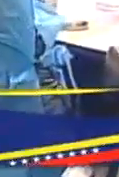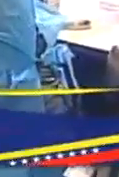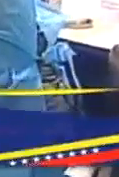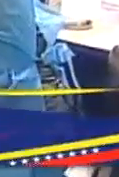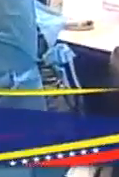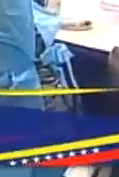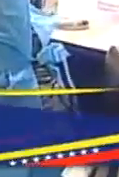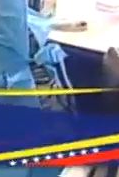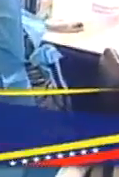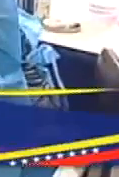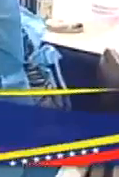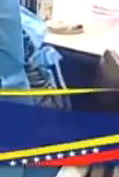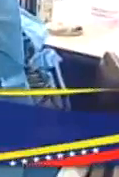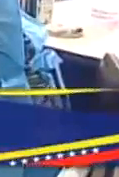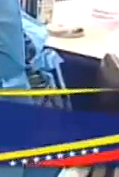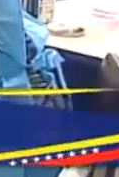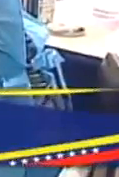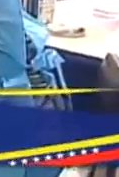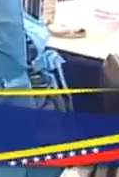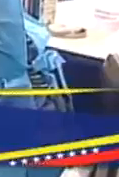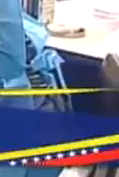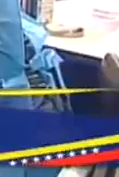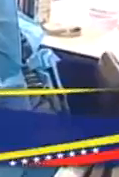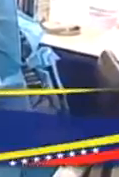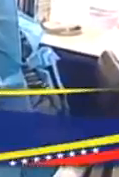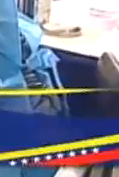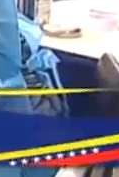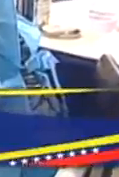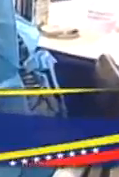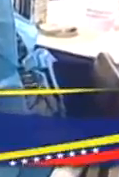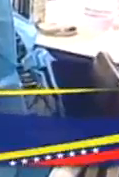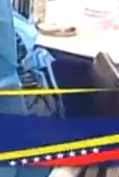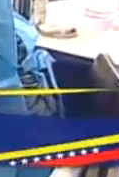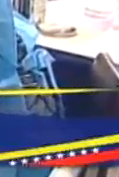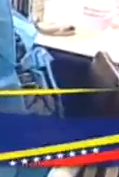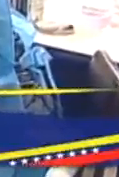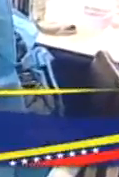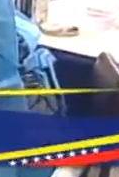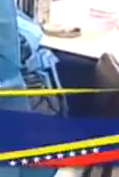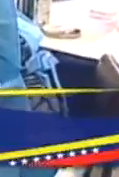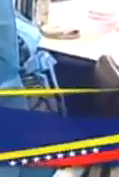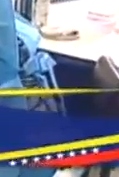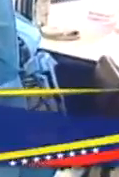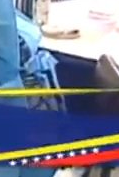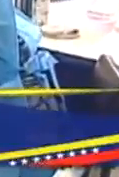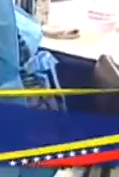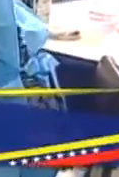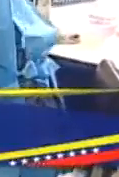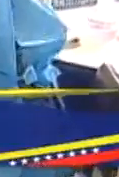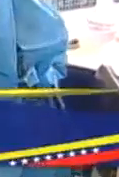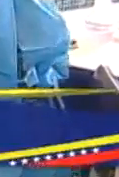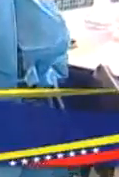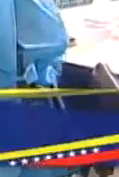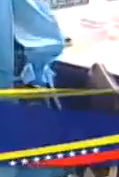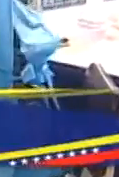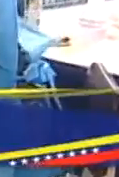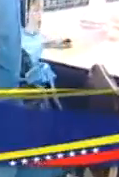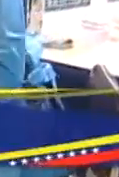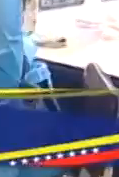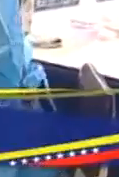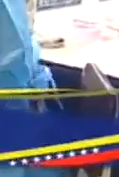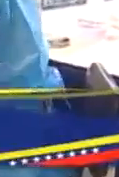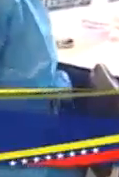la vacunación de los adultos mayores y bueno en las escuelas además de los muchachos que como usted vio ya se están vacunando también estamos